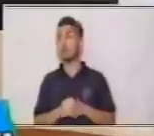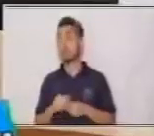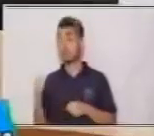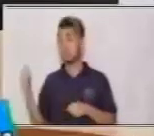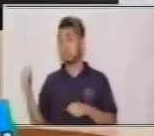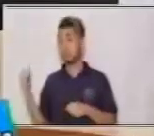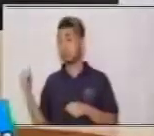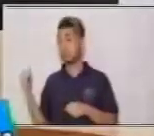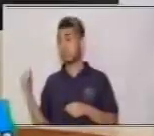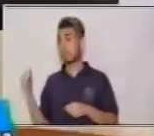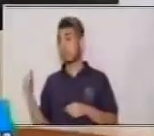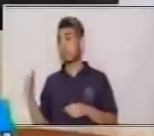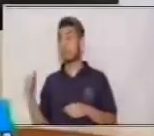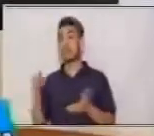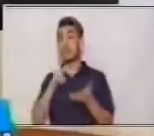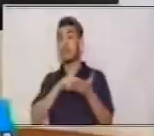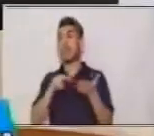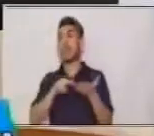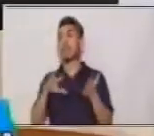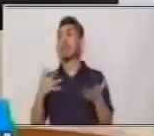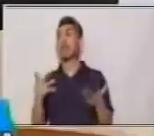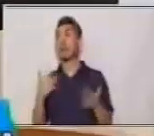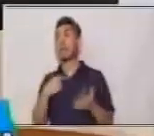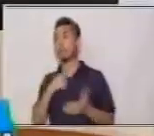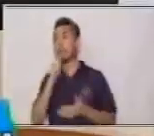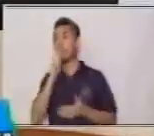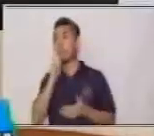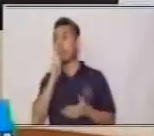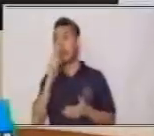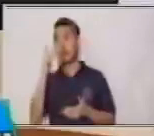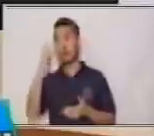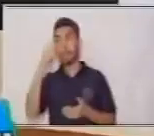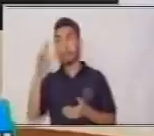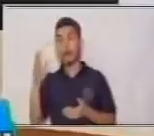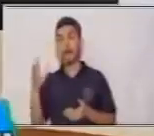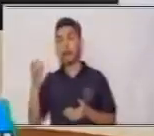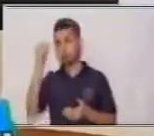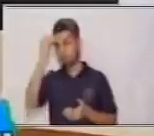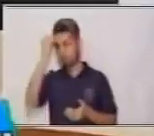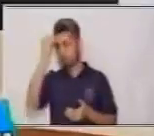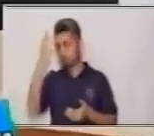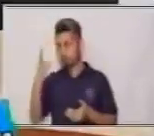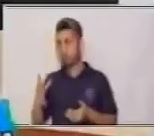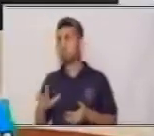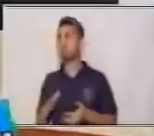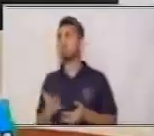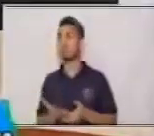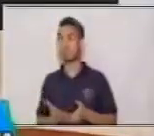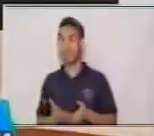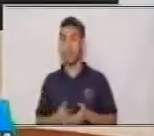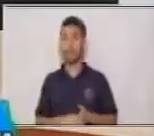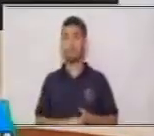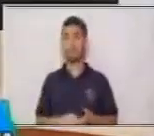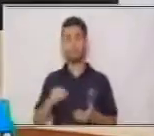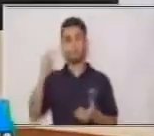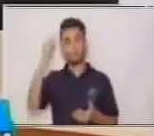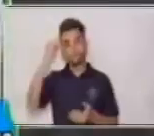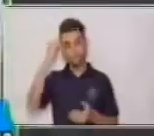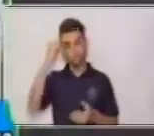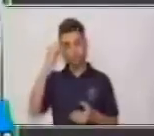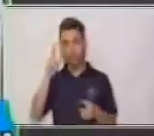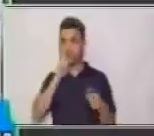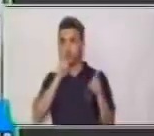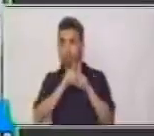ayudará a mejorar las habilidades como memoria y concentración.